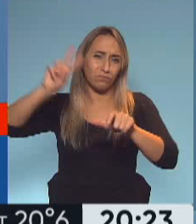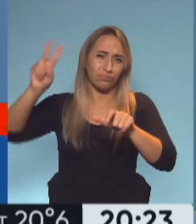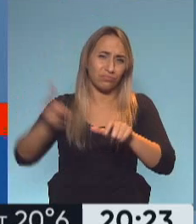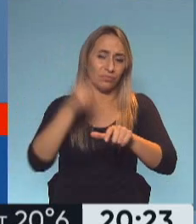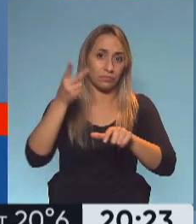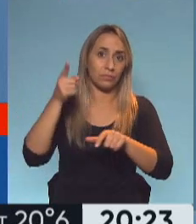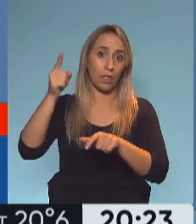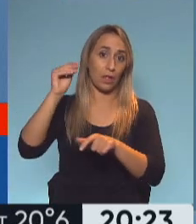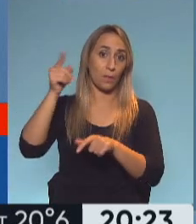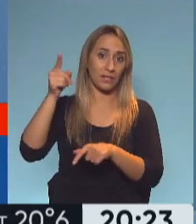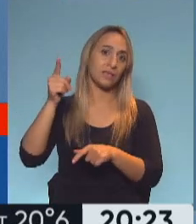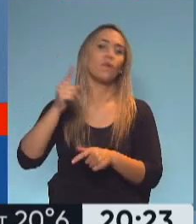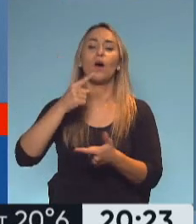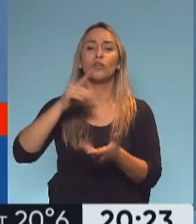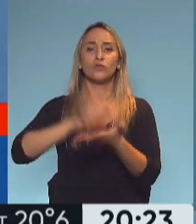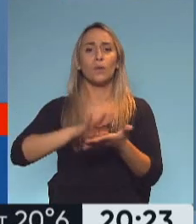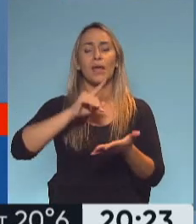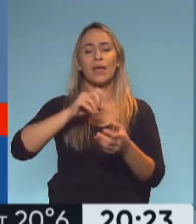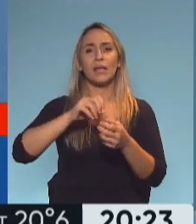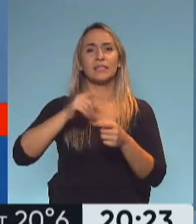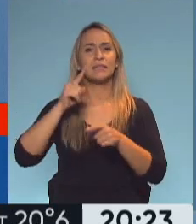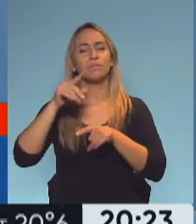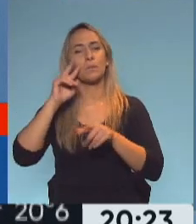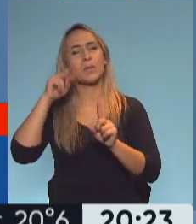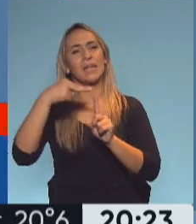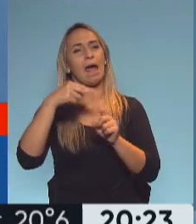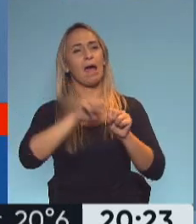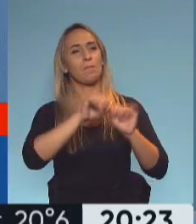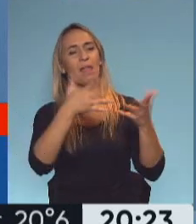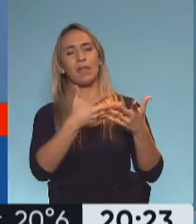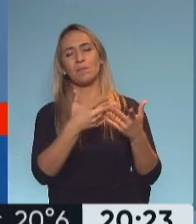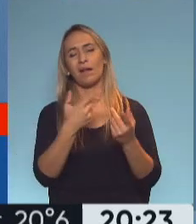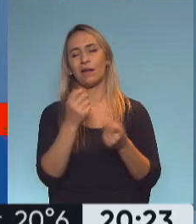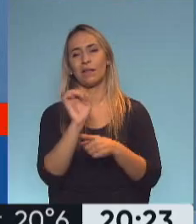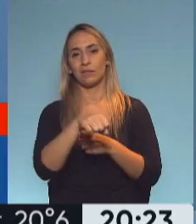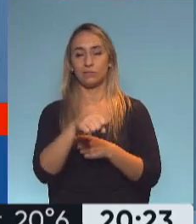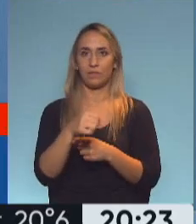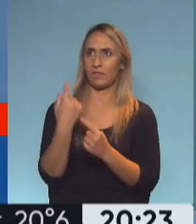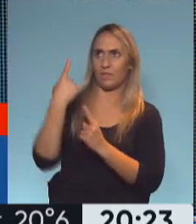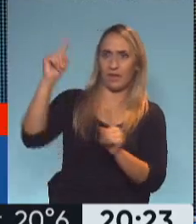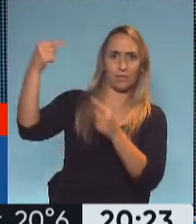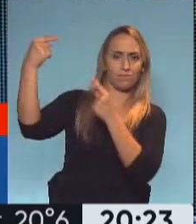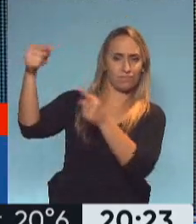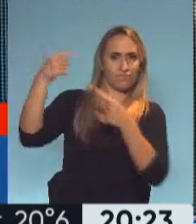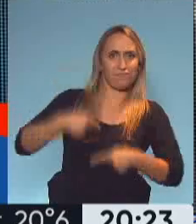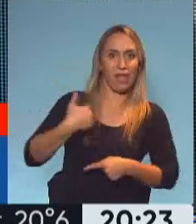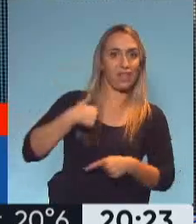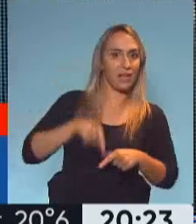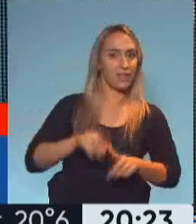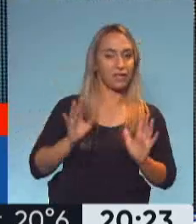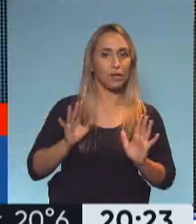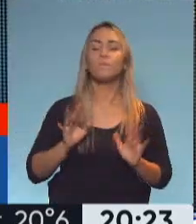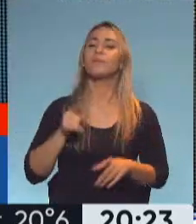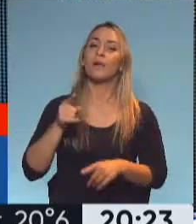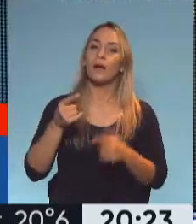mundo, con una definición política respecto a la pandemia absolutamente distinta, obviamente, de la República Argentina. En esa altísima preocupación, rápidamente, lo que